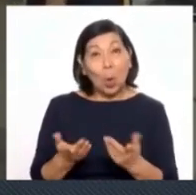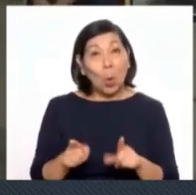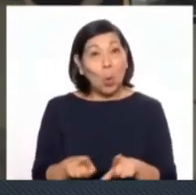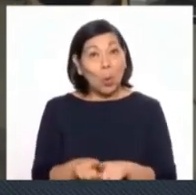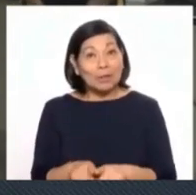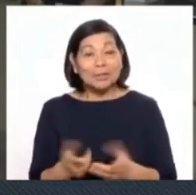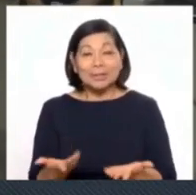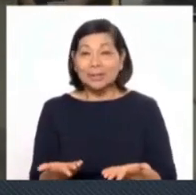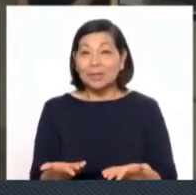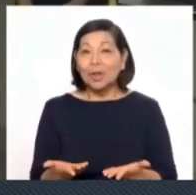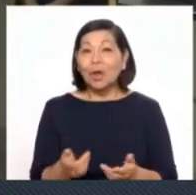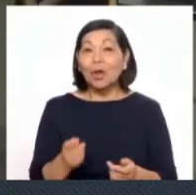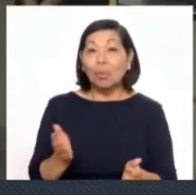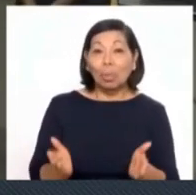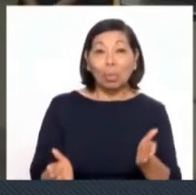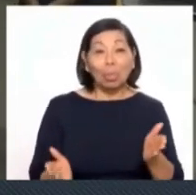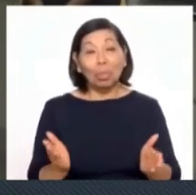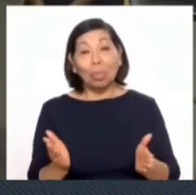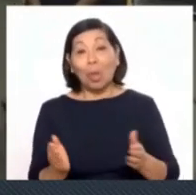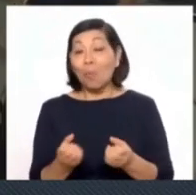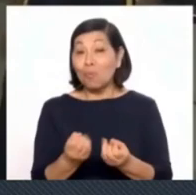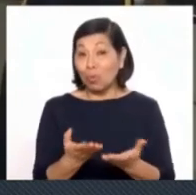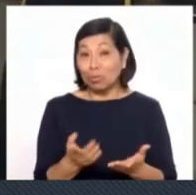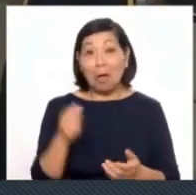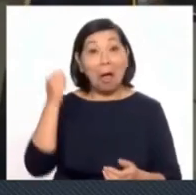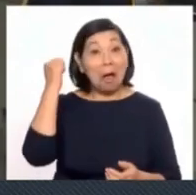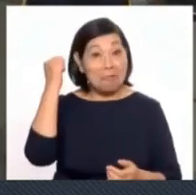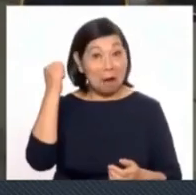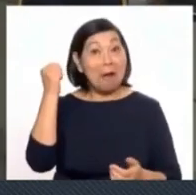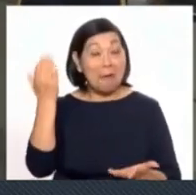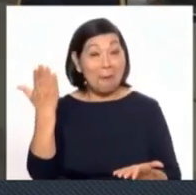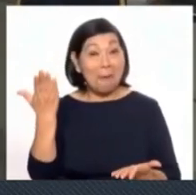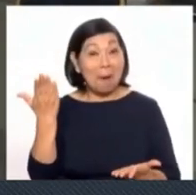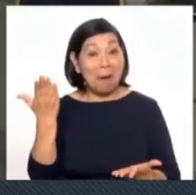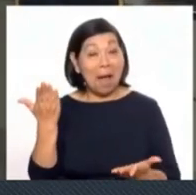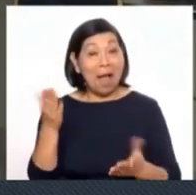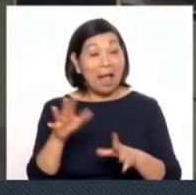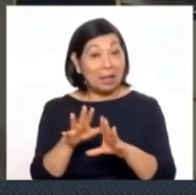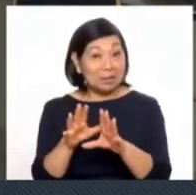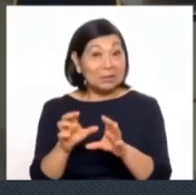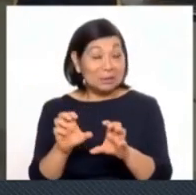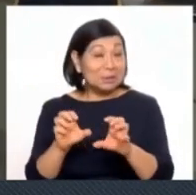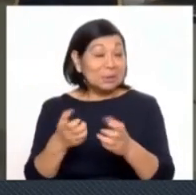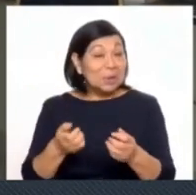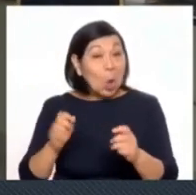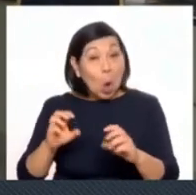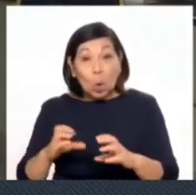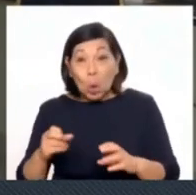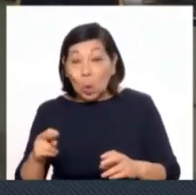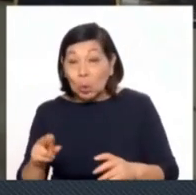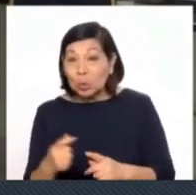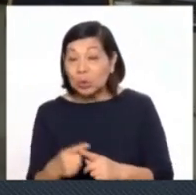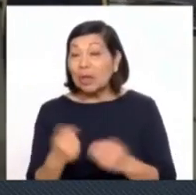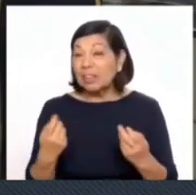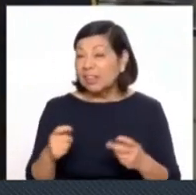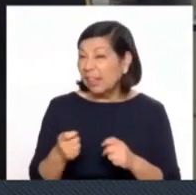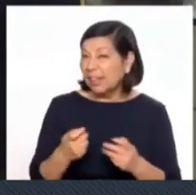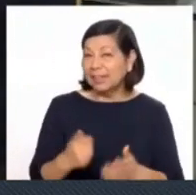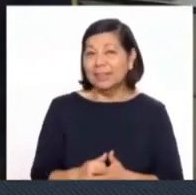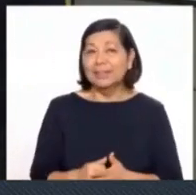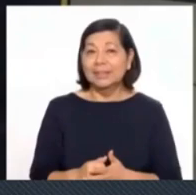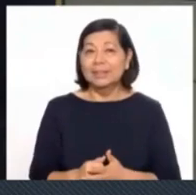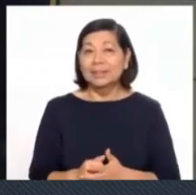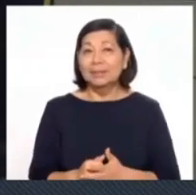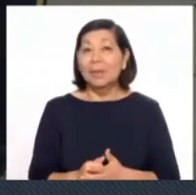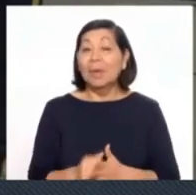proyectos de robótica. Muchos de ellos ganadores de concursos a nivel nacional, y estos talleres y estos